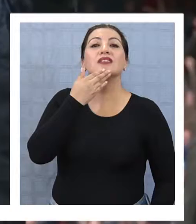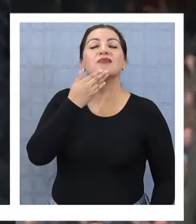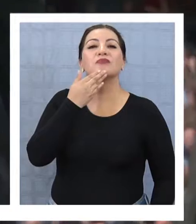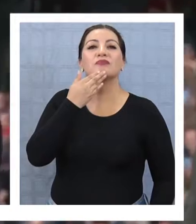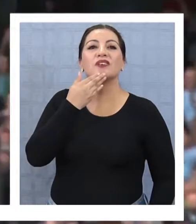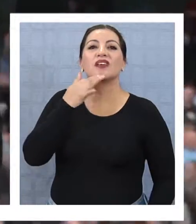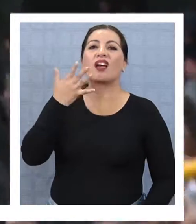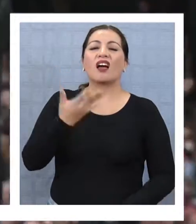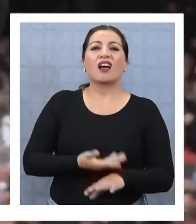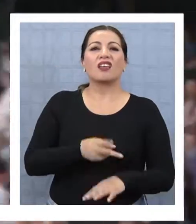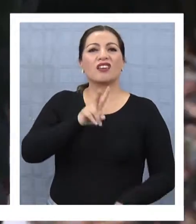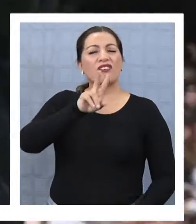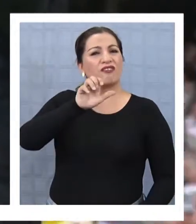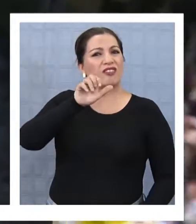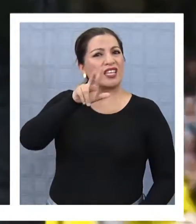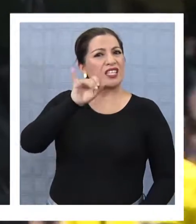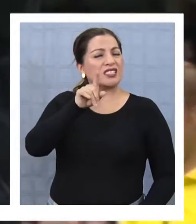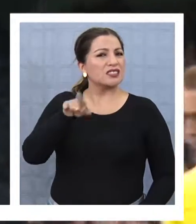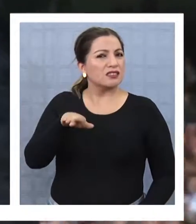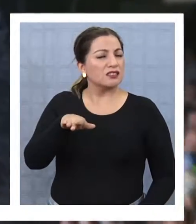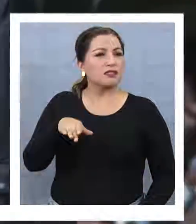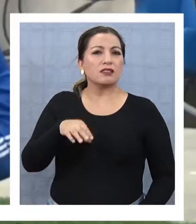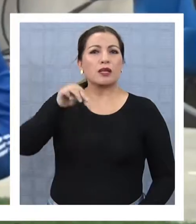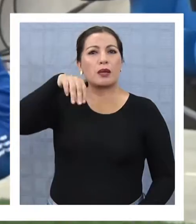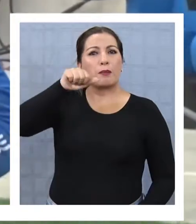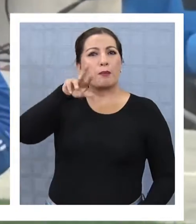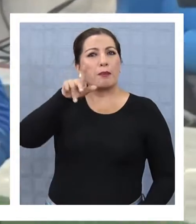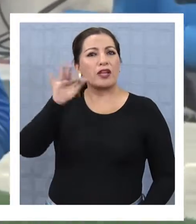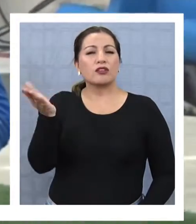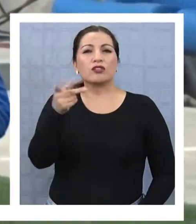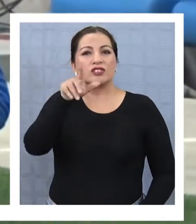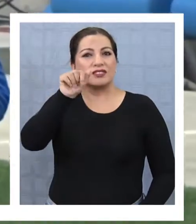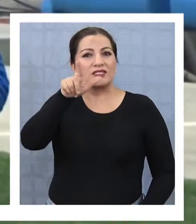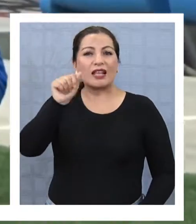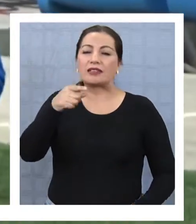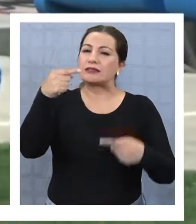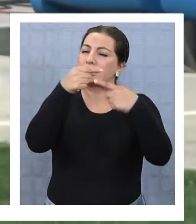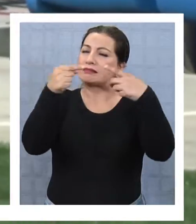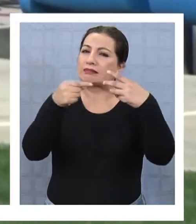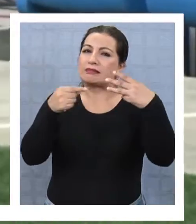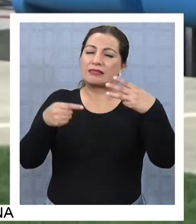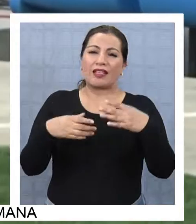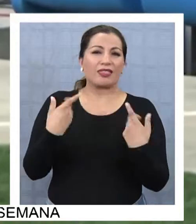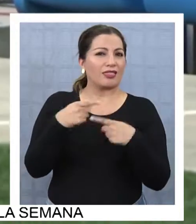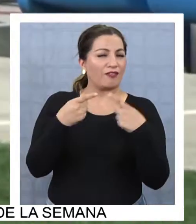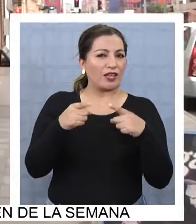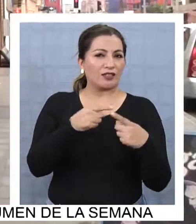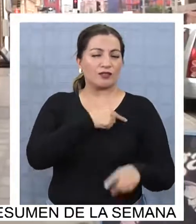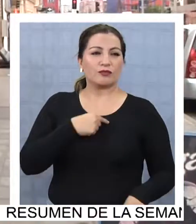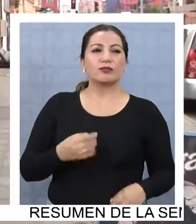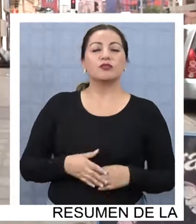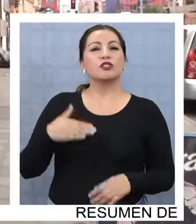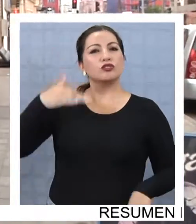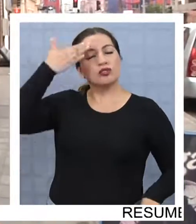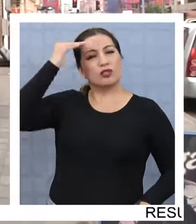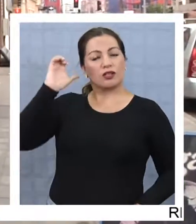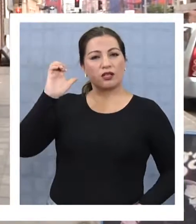mencionados, suena Eduardo Berizo, Martín Lazarte, Mario Salas o Guillermo Hoyos, entrenador de la U. Yo creo que